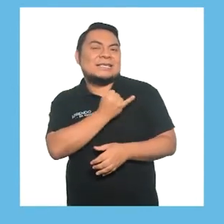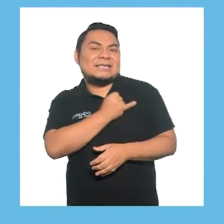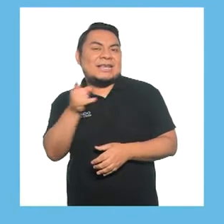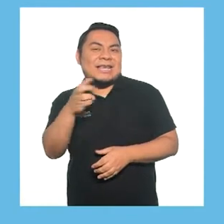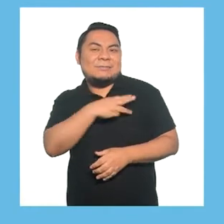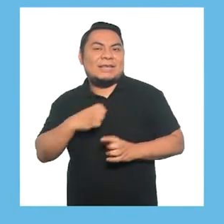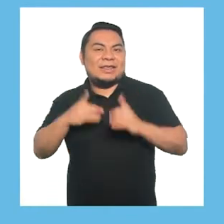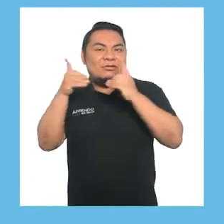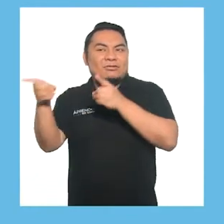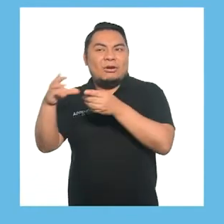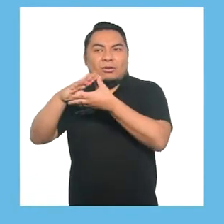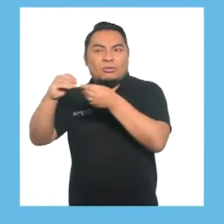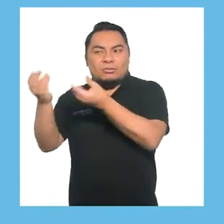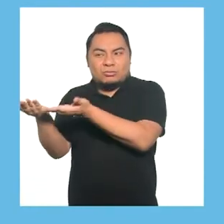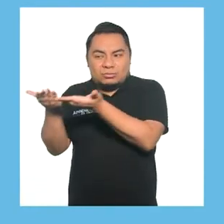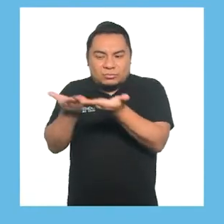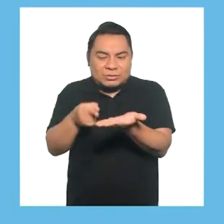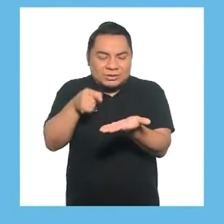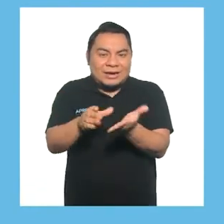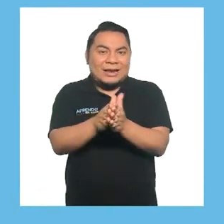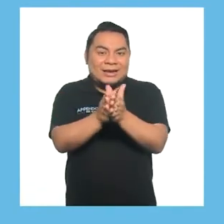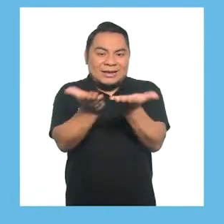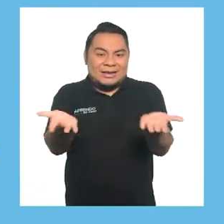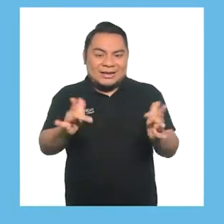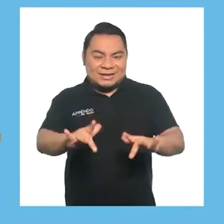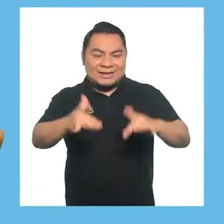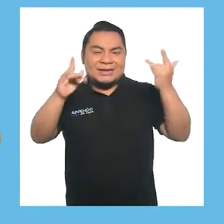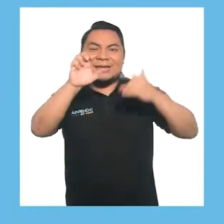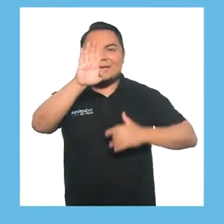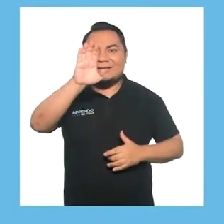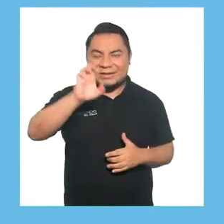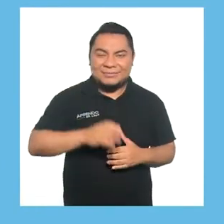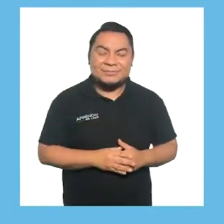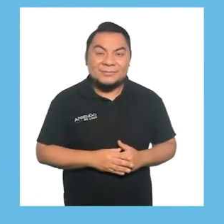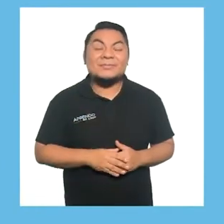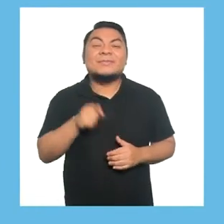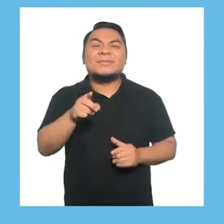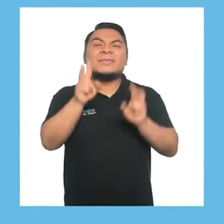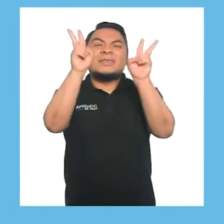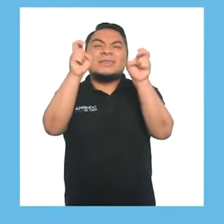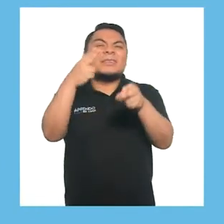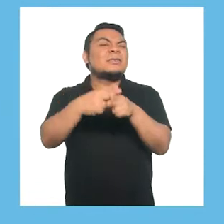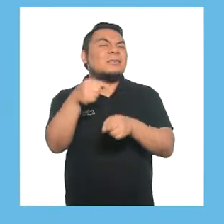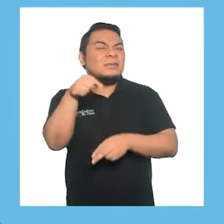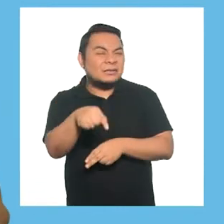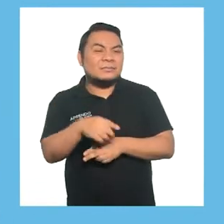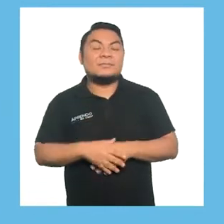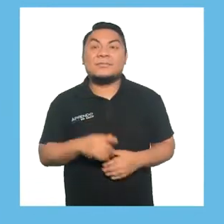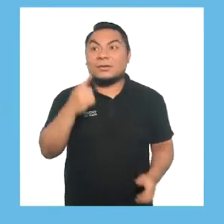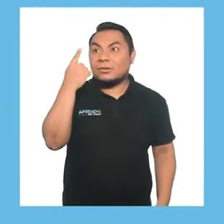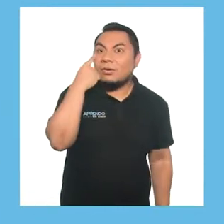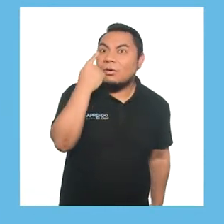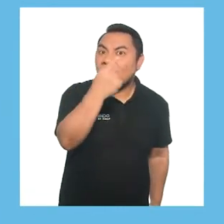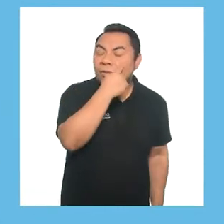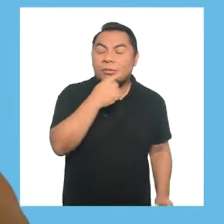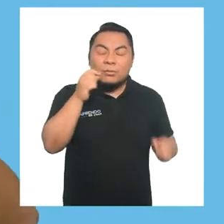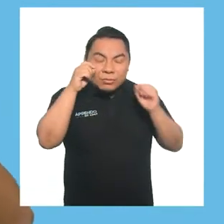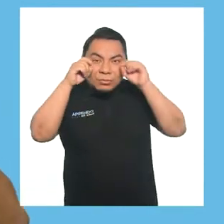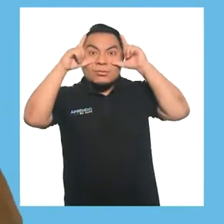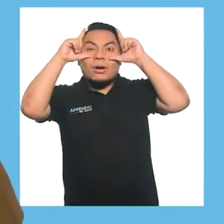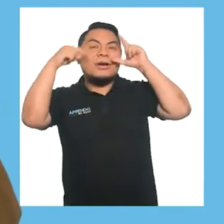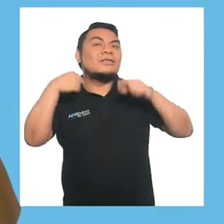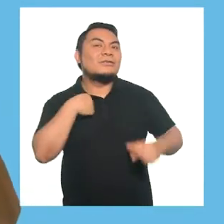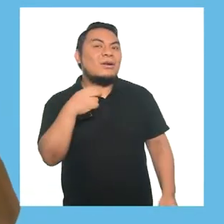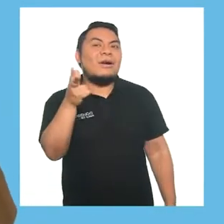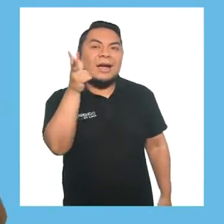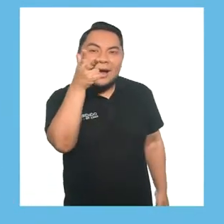del Minedu y que nos trae nuestro libro mágico de EBE. Se titula, Con los ojos abiertos